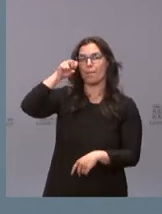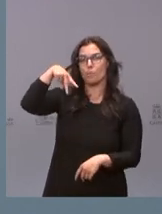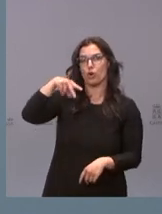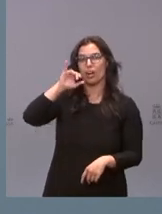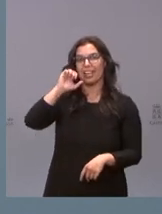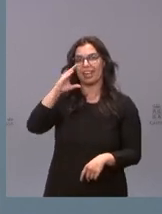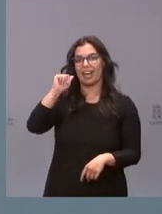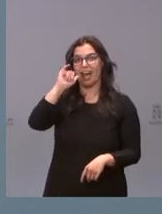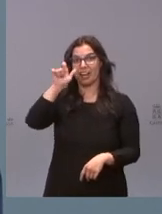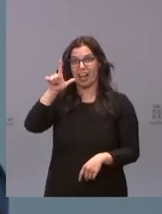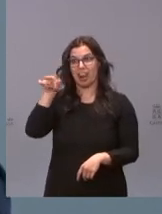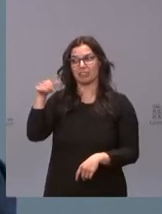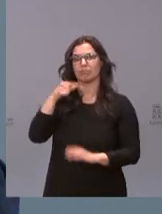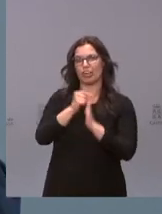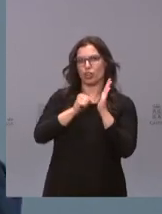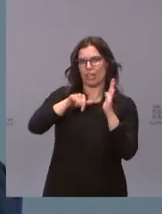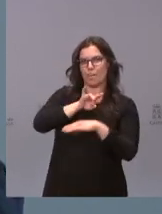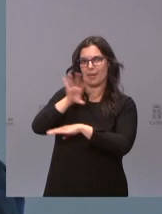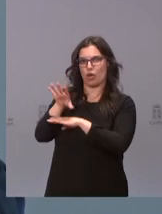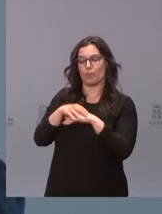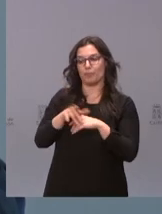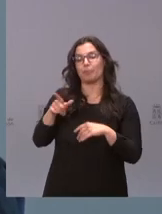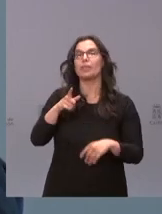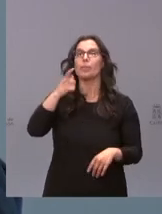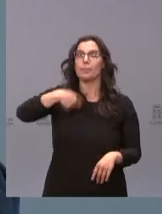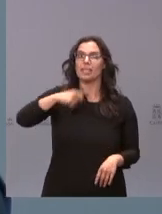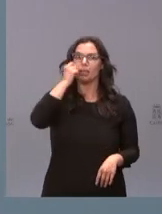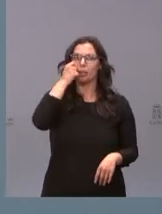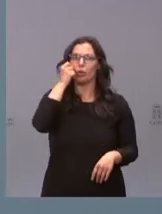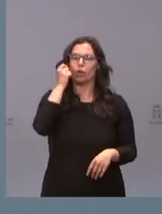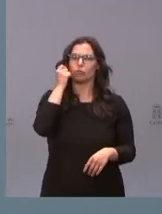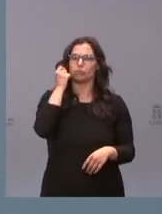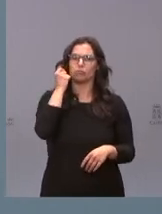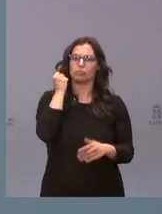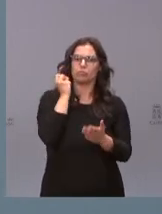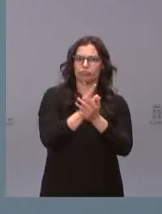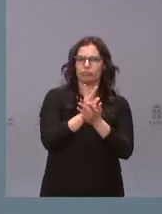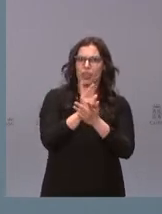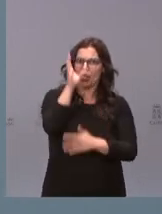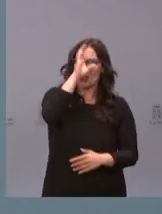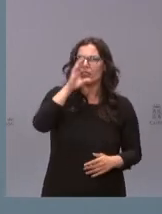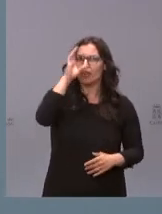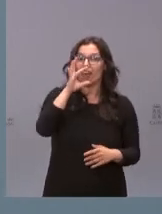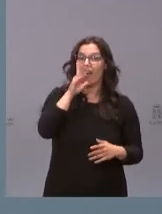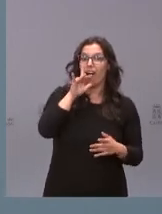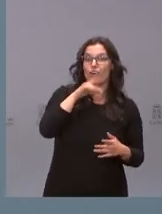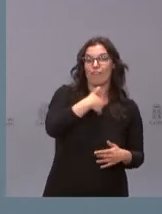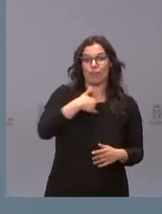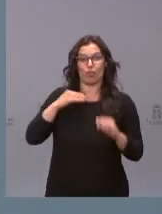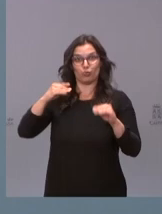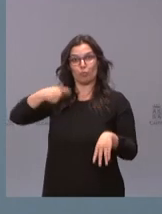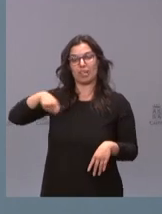Este decidido apoyo a la ciencia del presidente Mañueco se sigue haciendo presente ahora desde la Junta de Castilla y León,